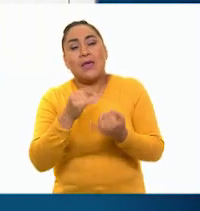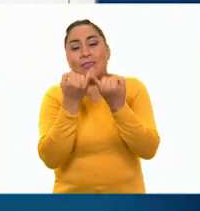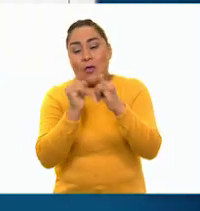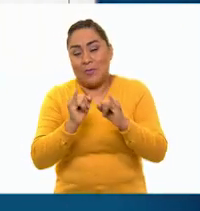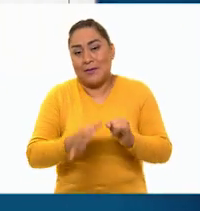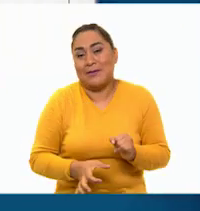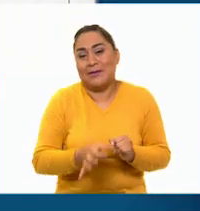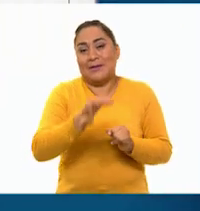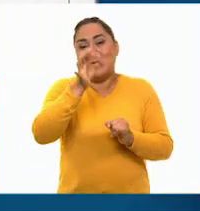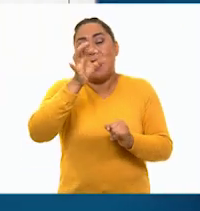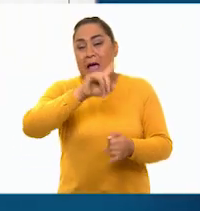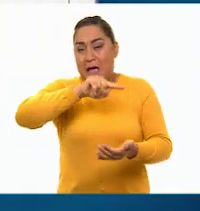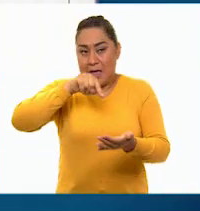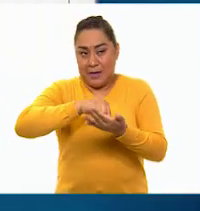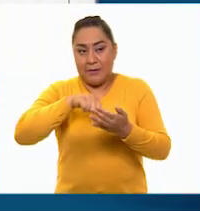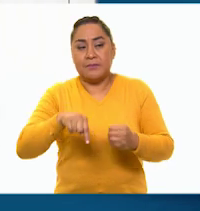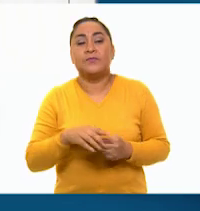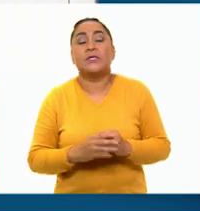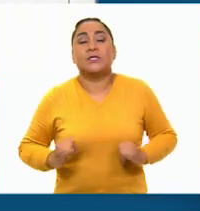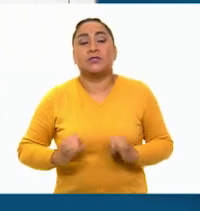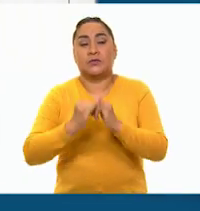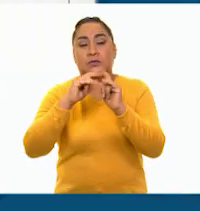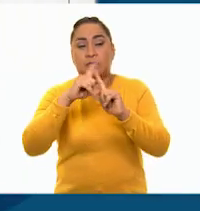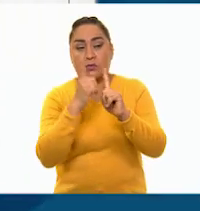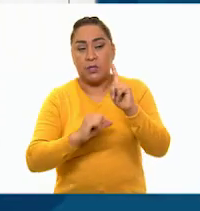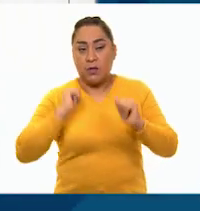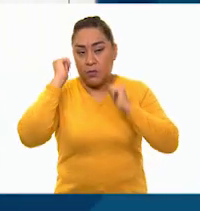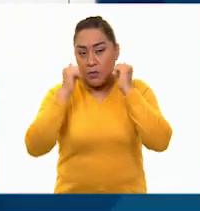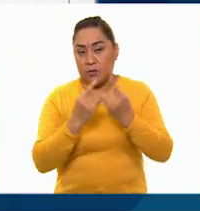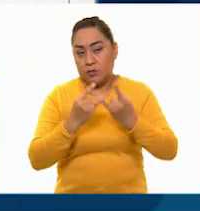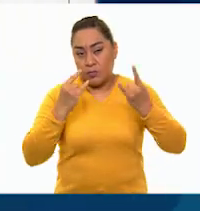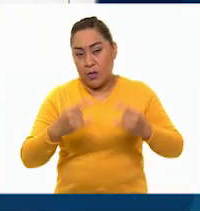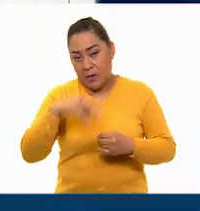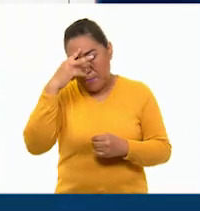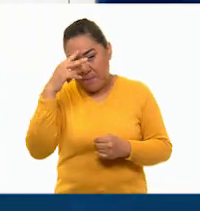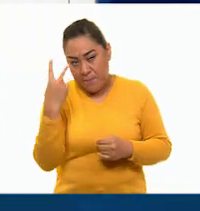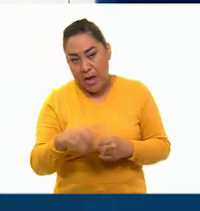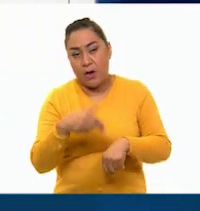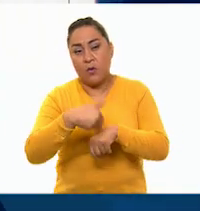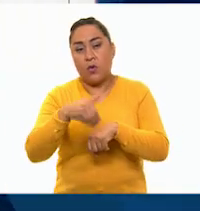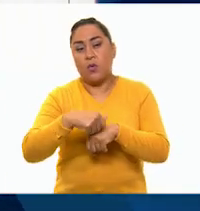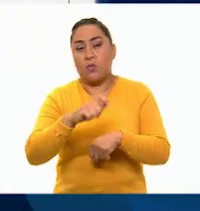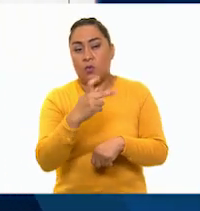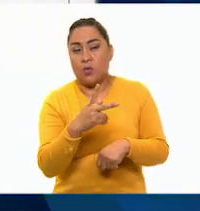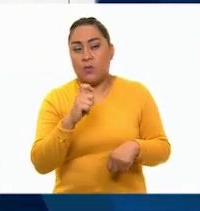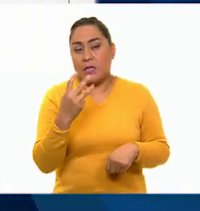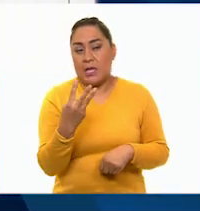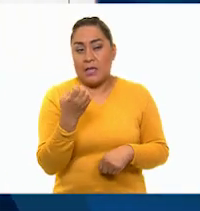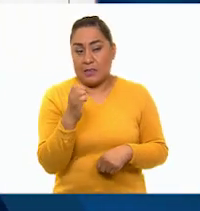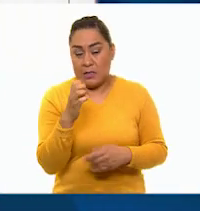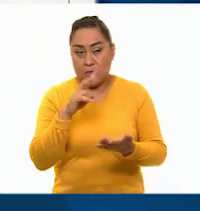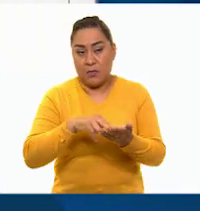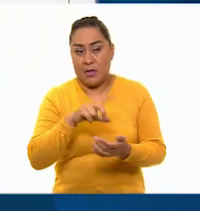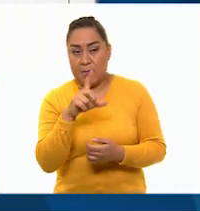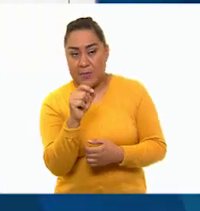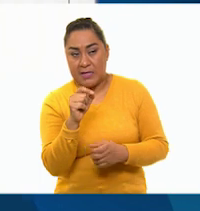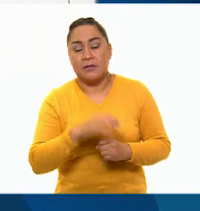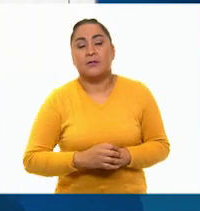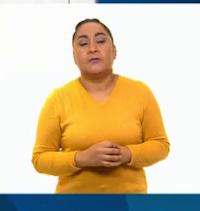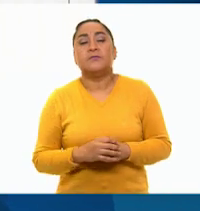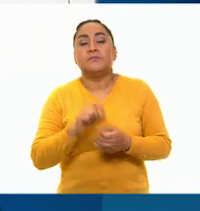la Independencia. Instituto Nacional de Antropología e Historia, México, boletín número 22, 23 de enero de 2020.